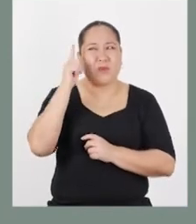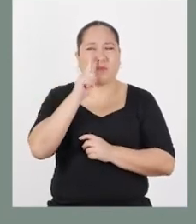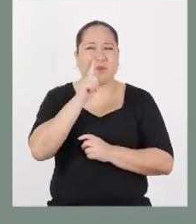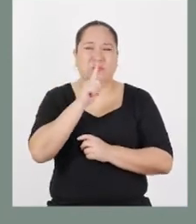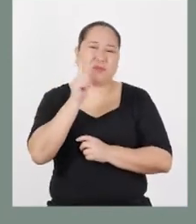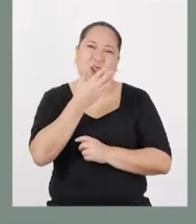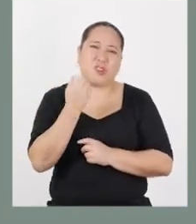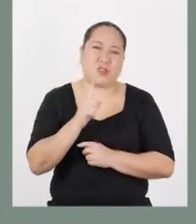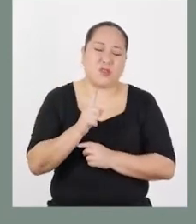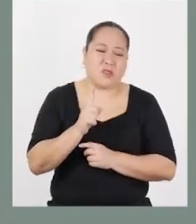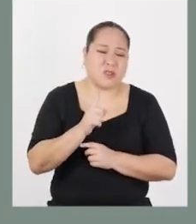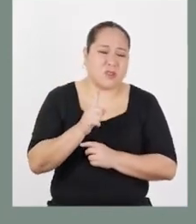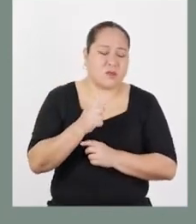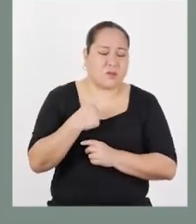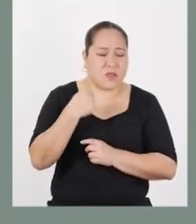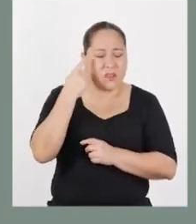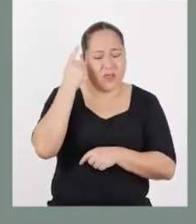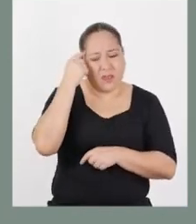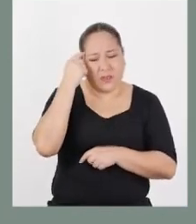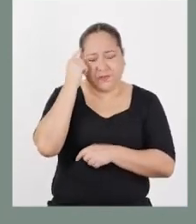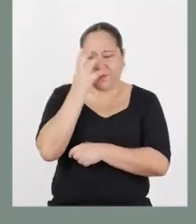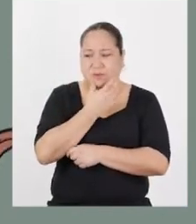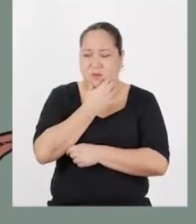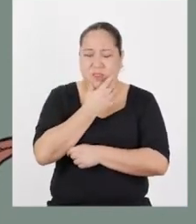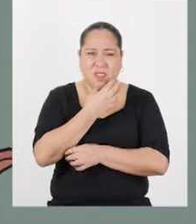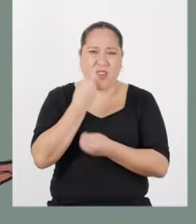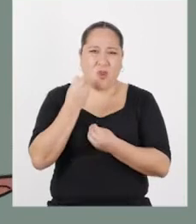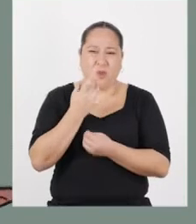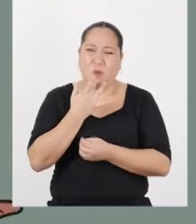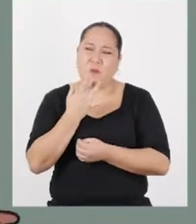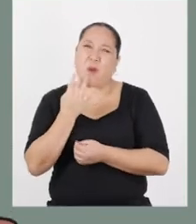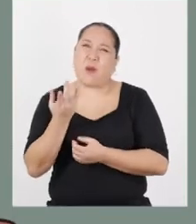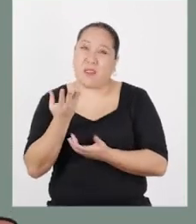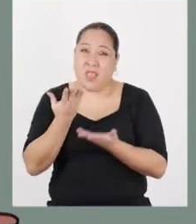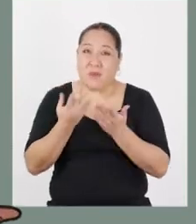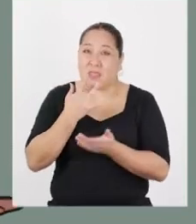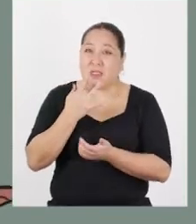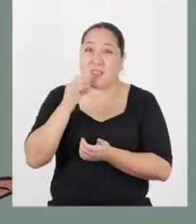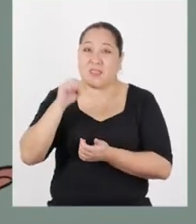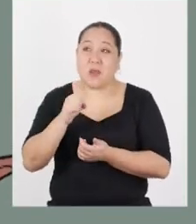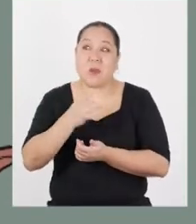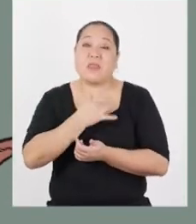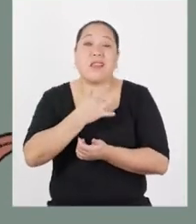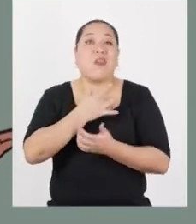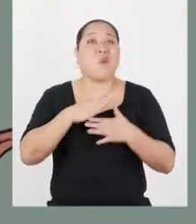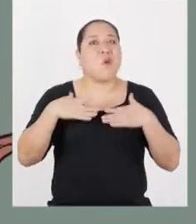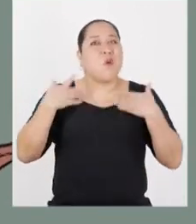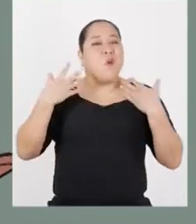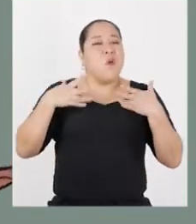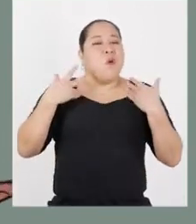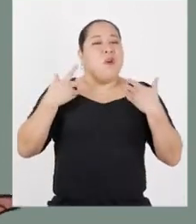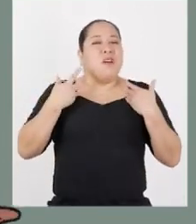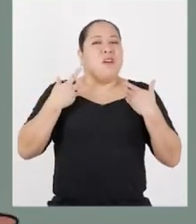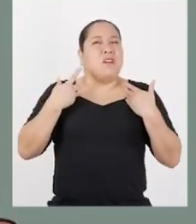mejor no. Pero hay momentos en los que pienso. ¿Cómo será probar eso? Quizá deba hacerlo para sentirme mejor.